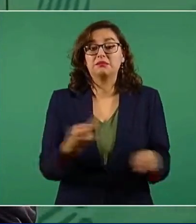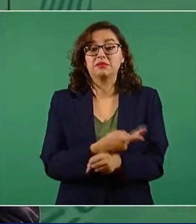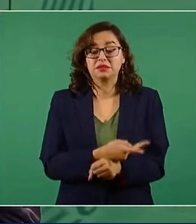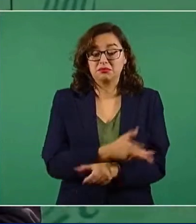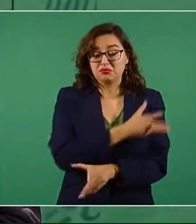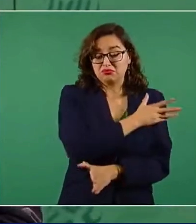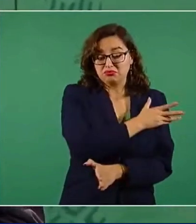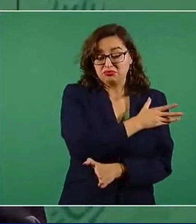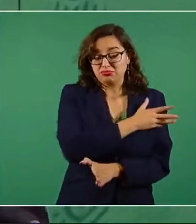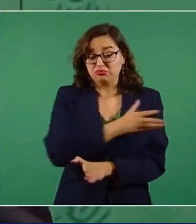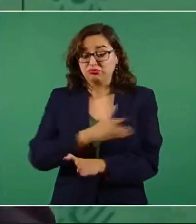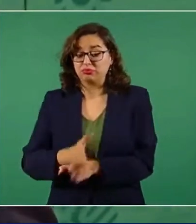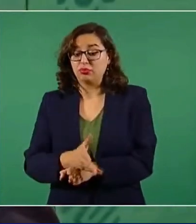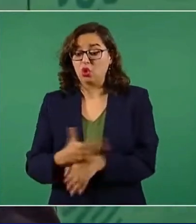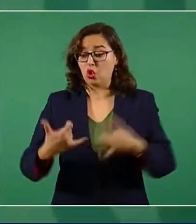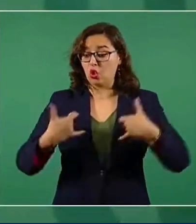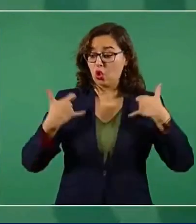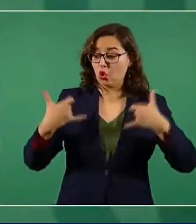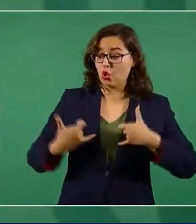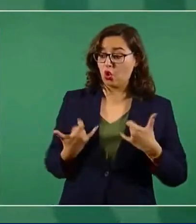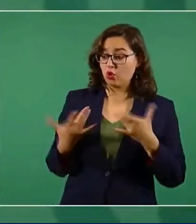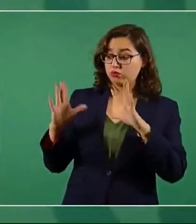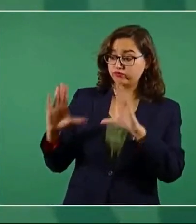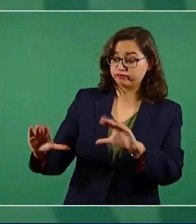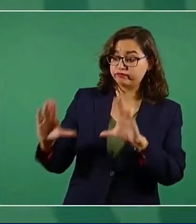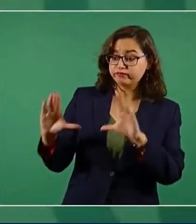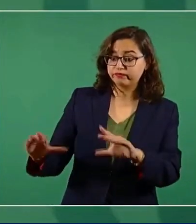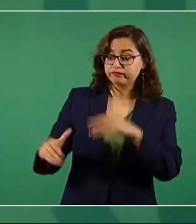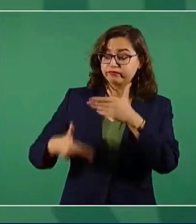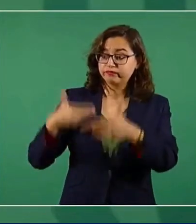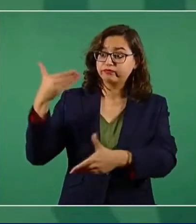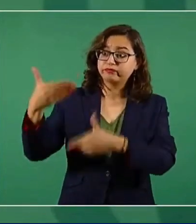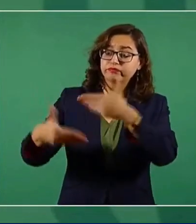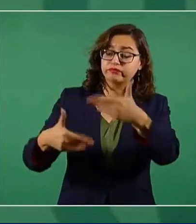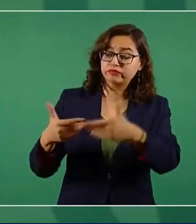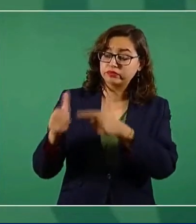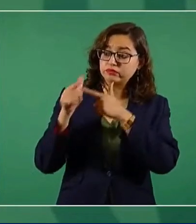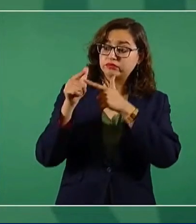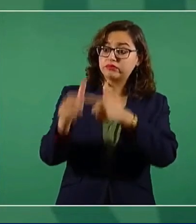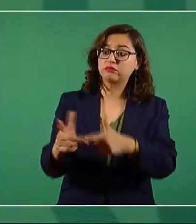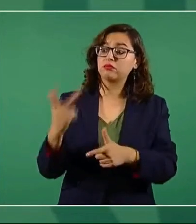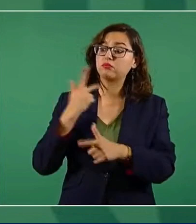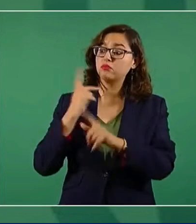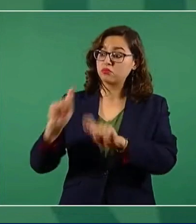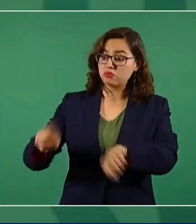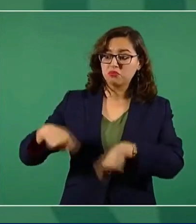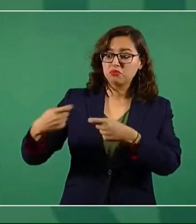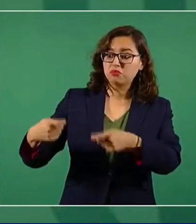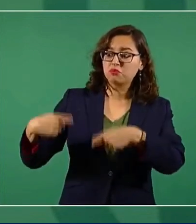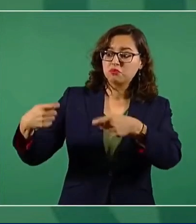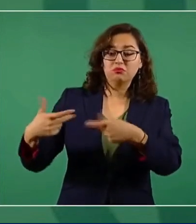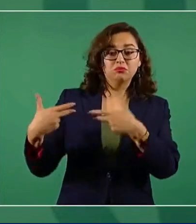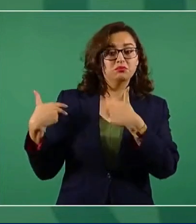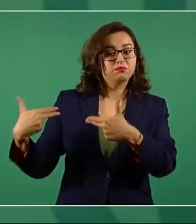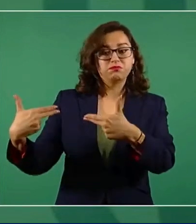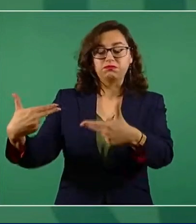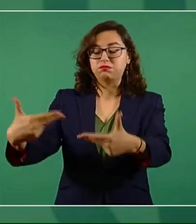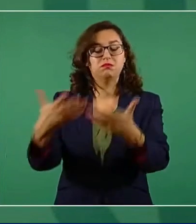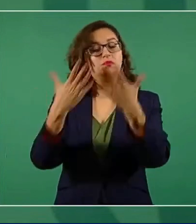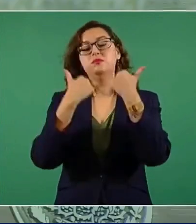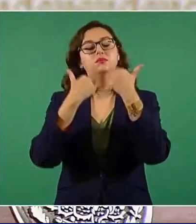cuadros para la administración pública, para la política, con